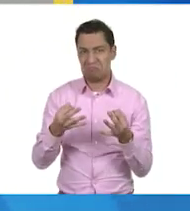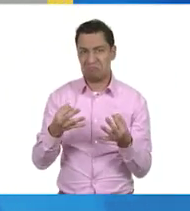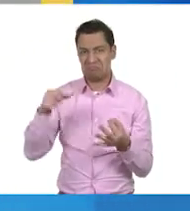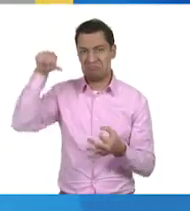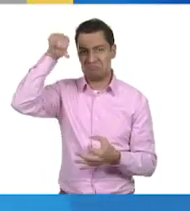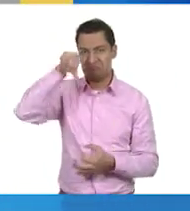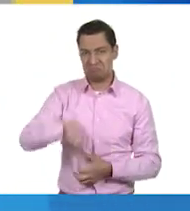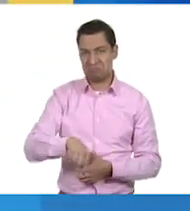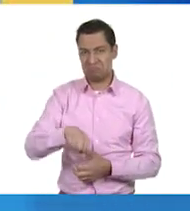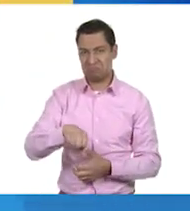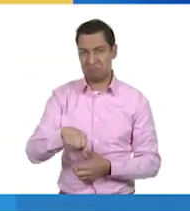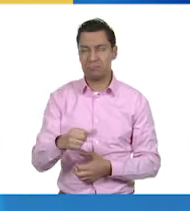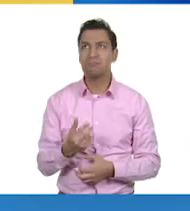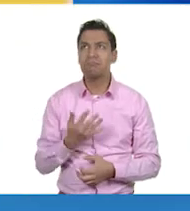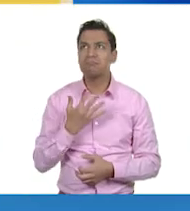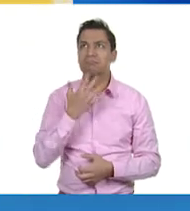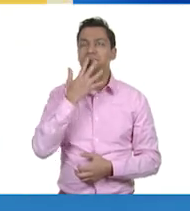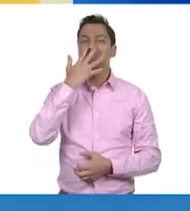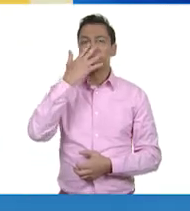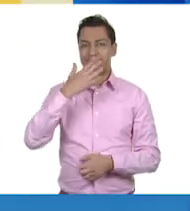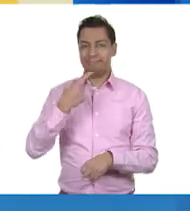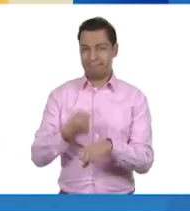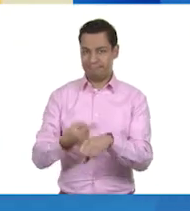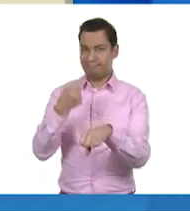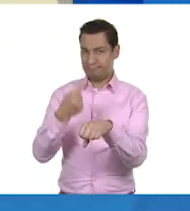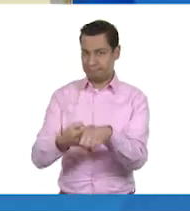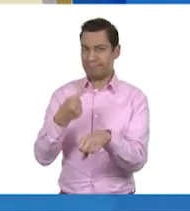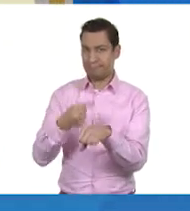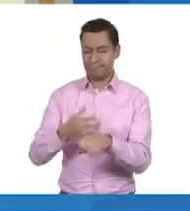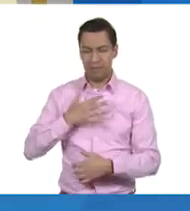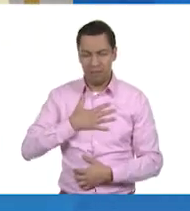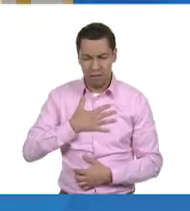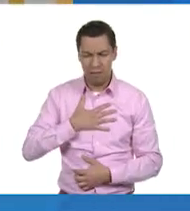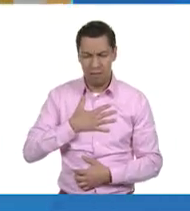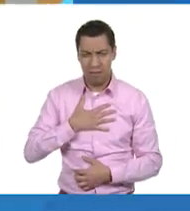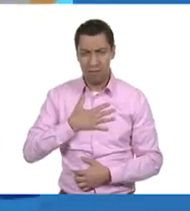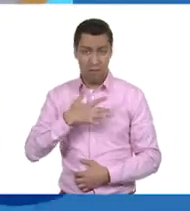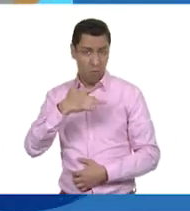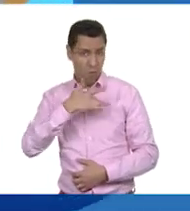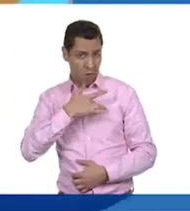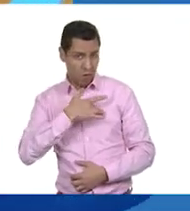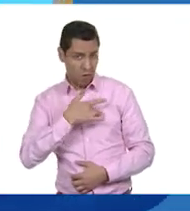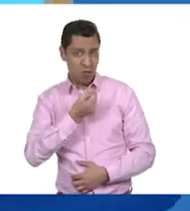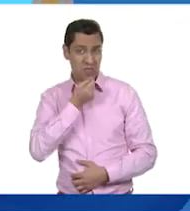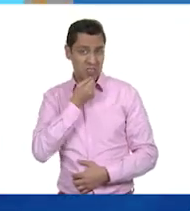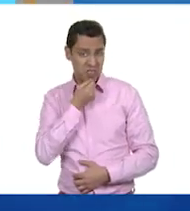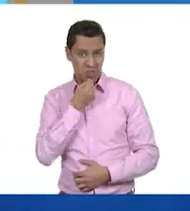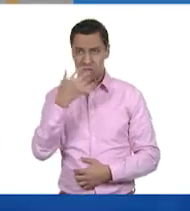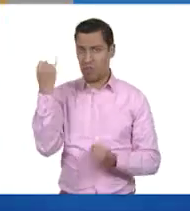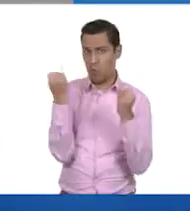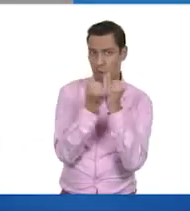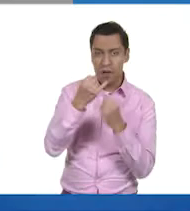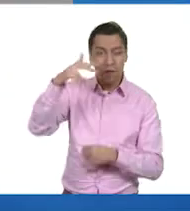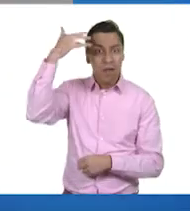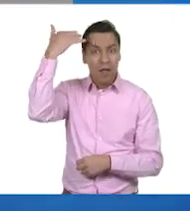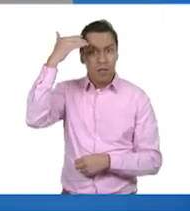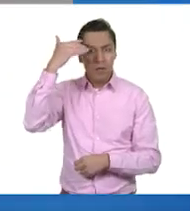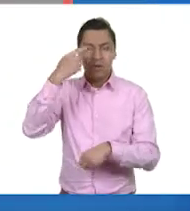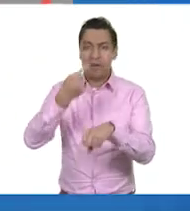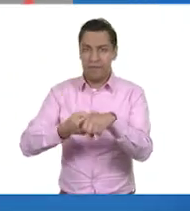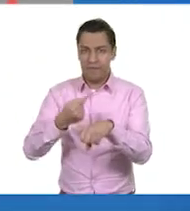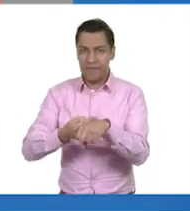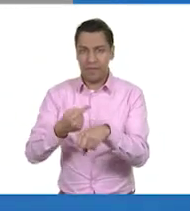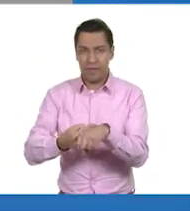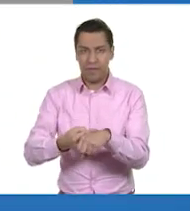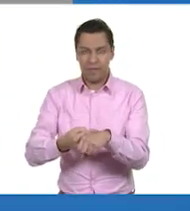Afectan principalmente los sistemas respiratorio y cardiovascular de niños, adultos mayores y personas